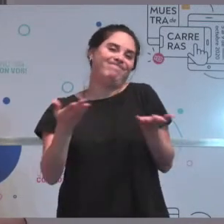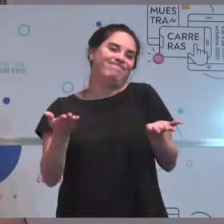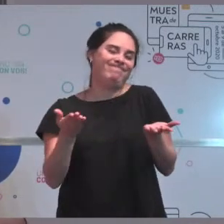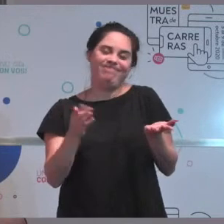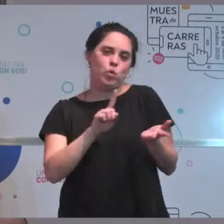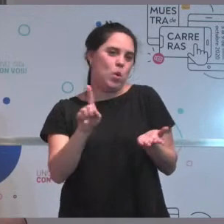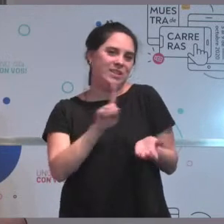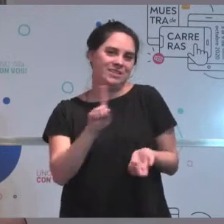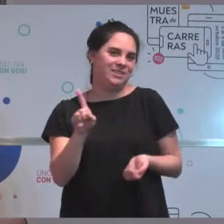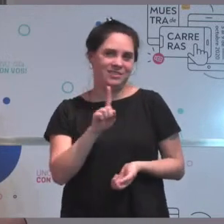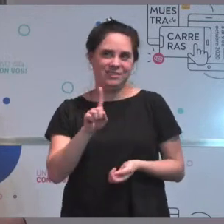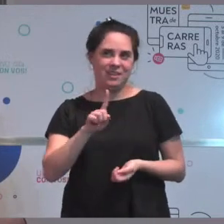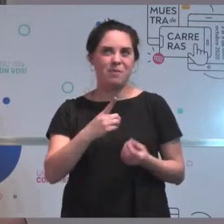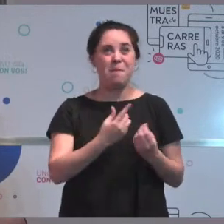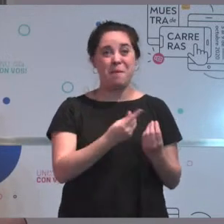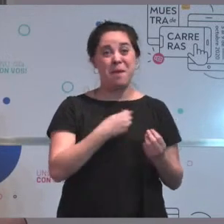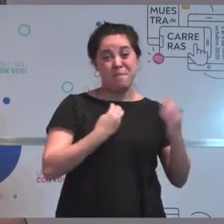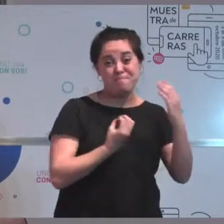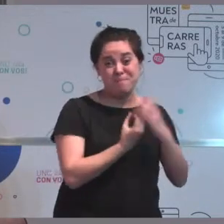empezar y terminar.